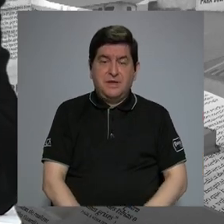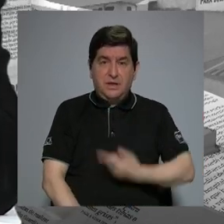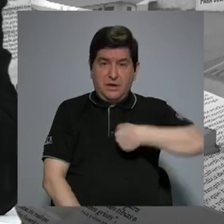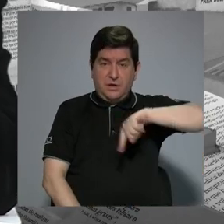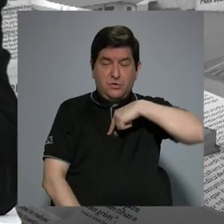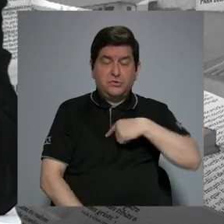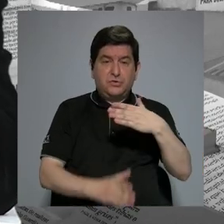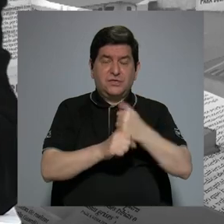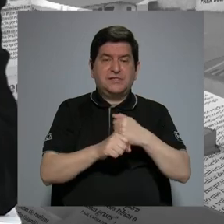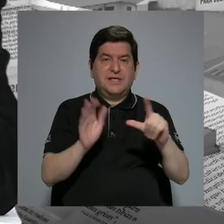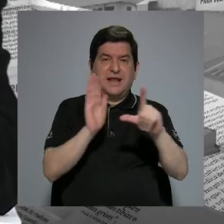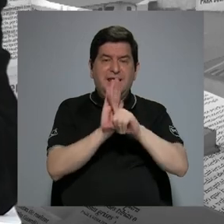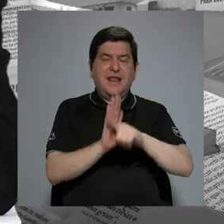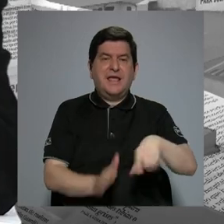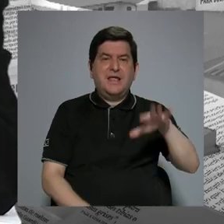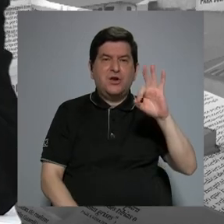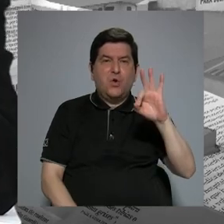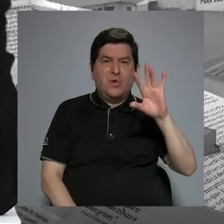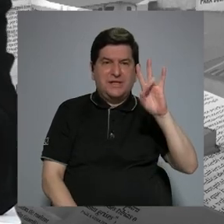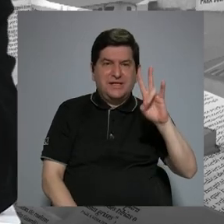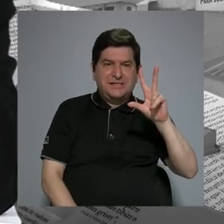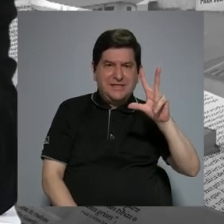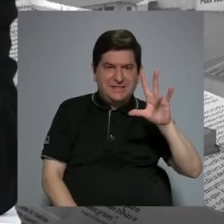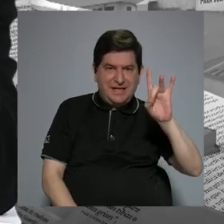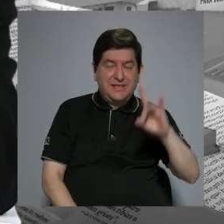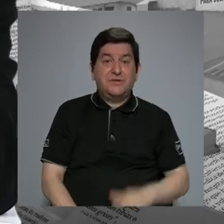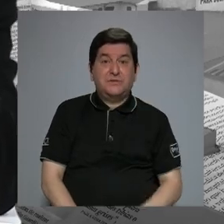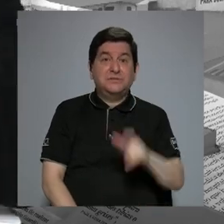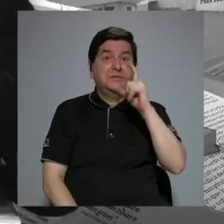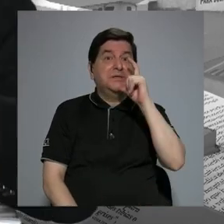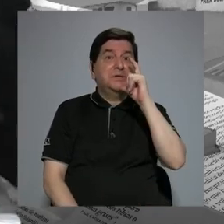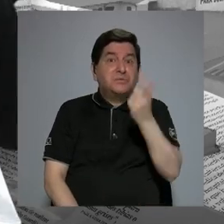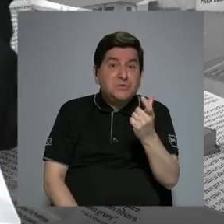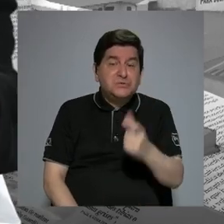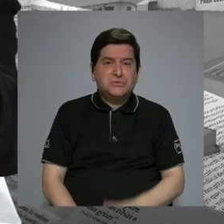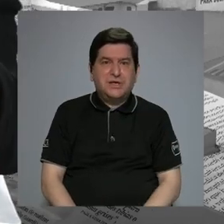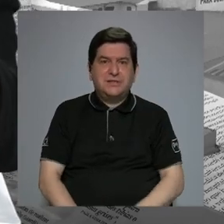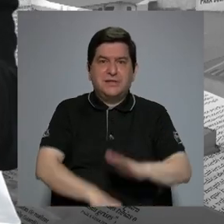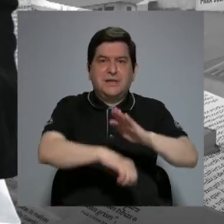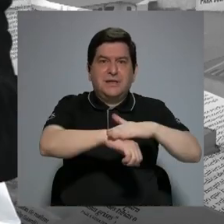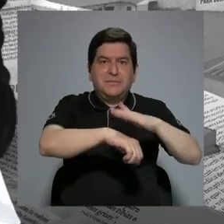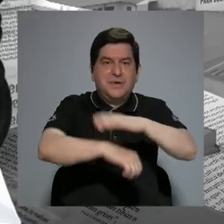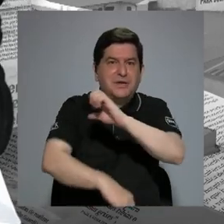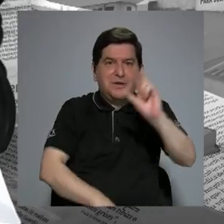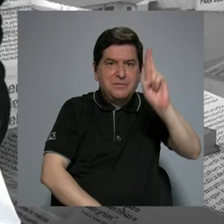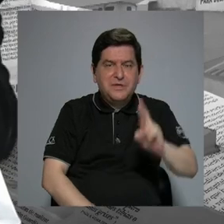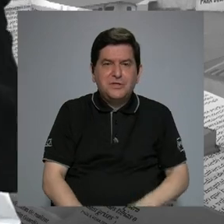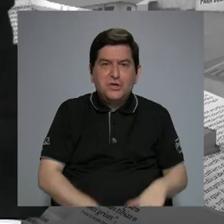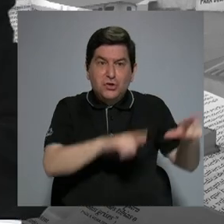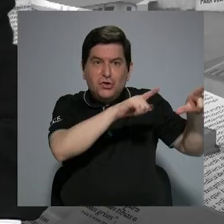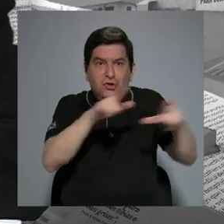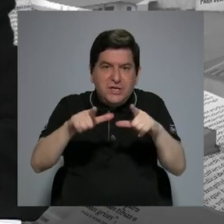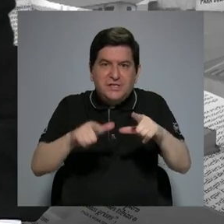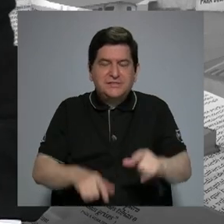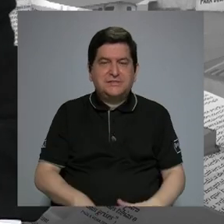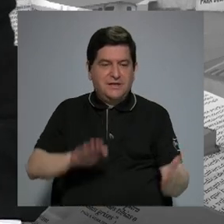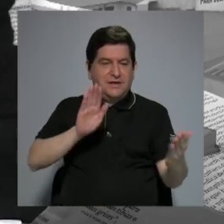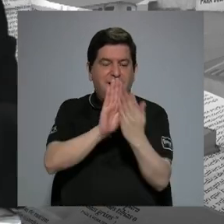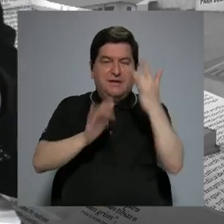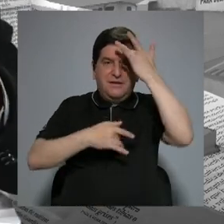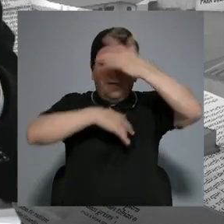la ley 9738, que afortunadamente puso a Costa Rica preparada para la pandemia.